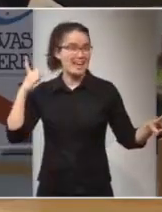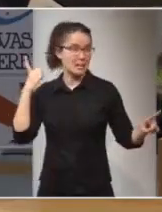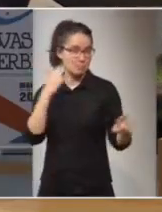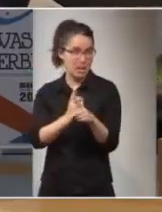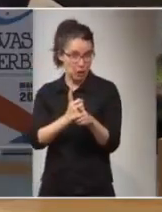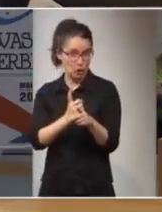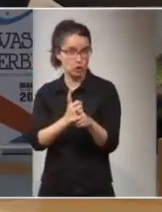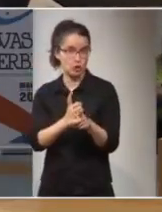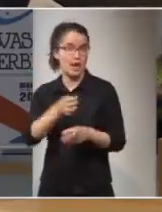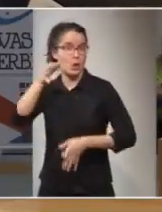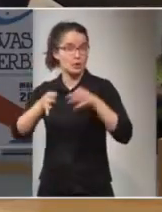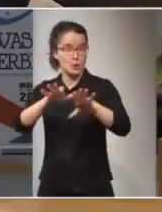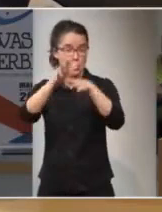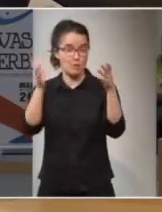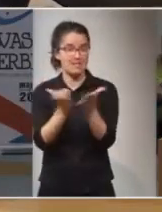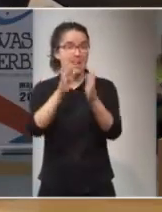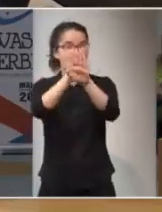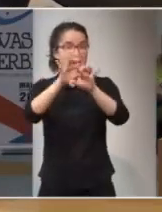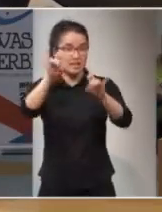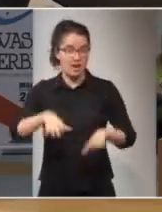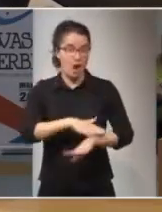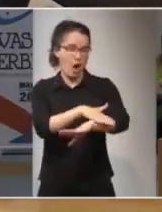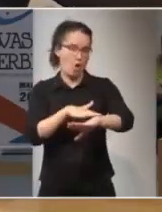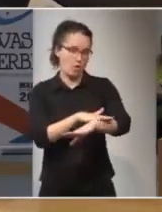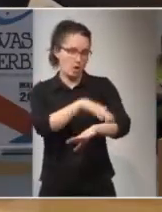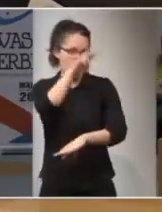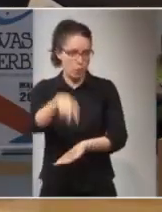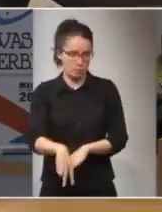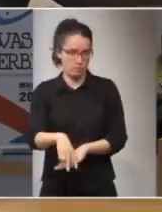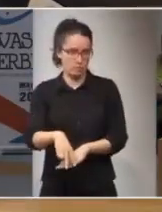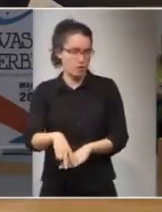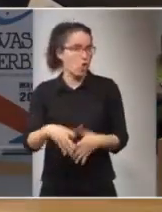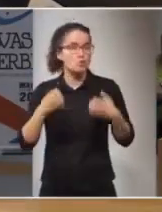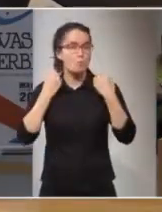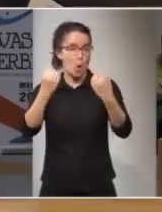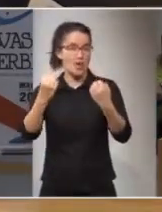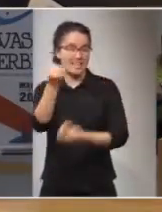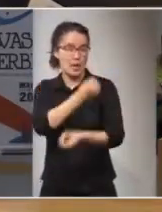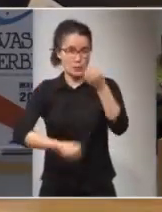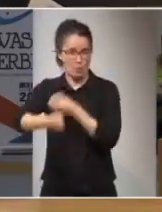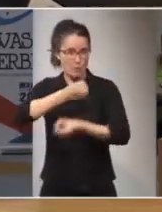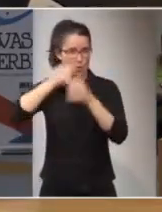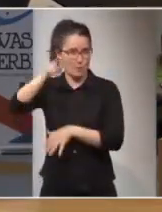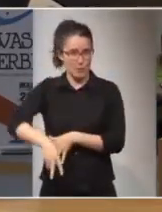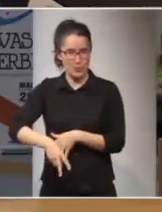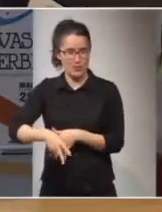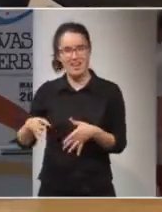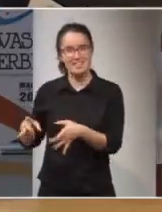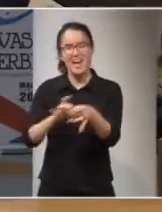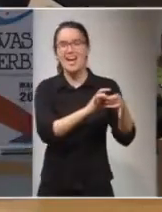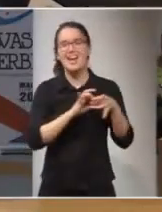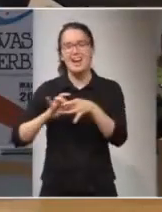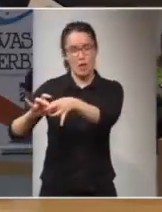jurisdicción universal, al final, son los gobiernos. Son los poderes económicos y son las relaciones